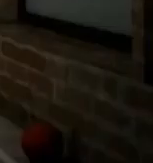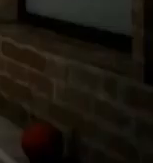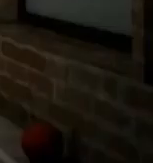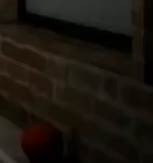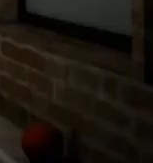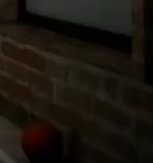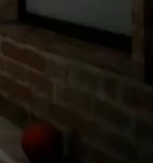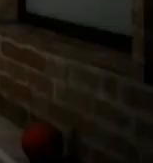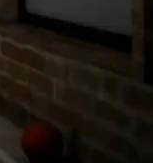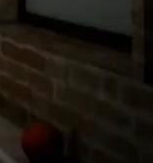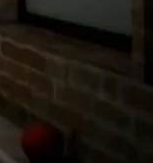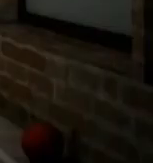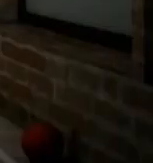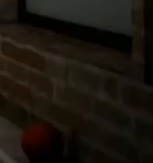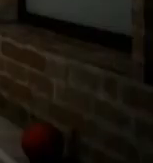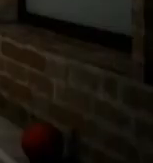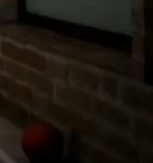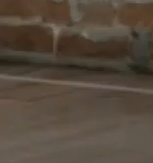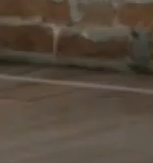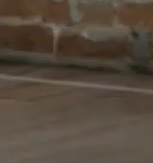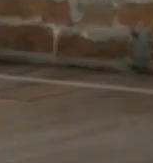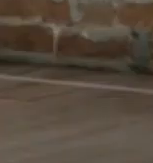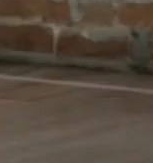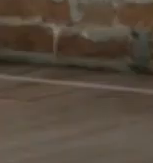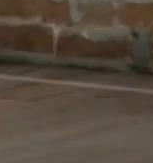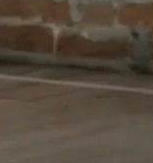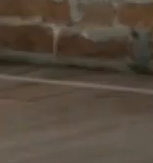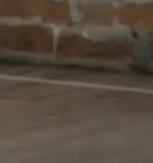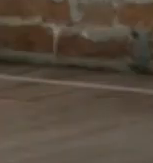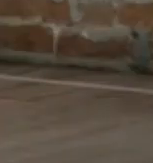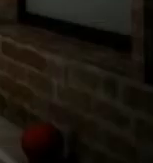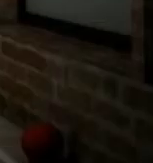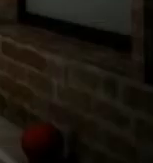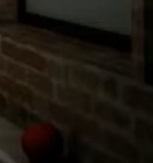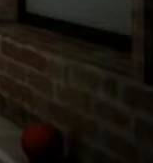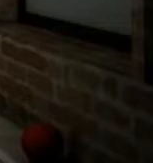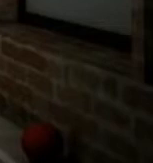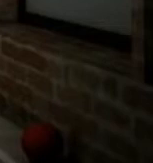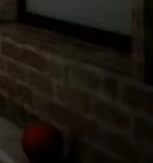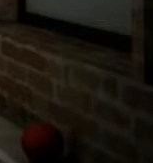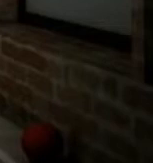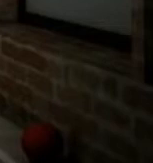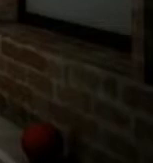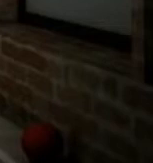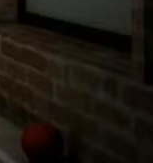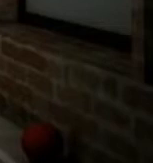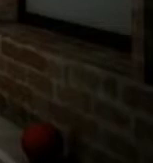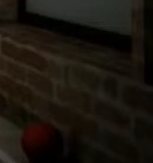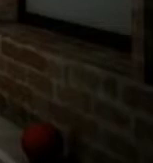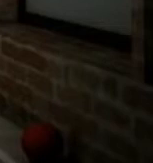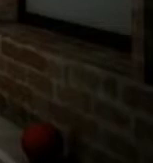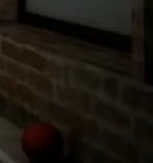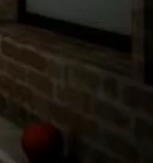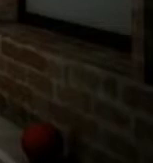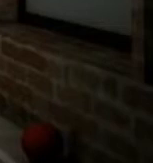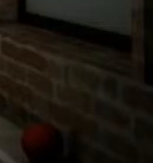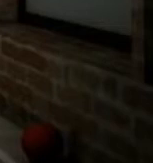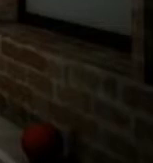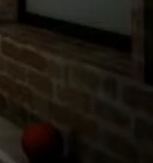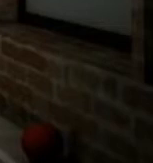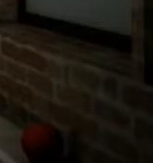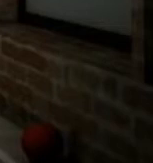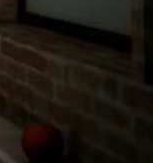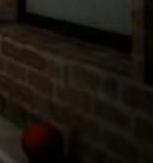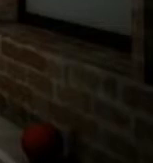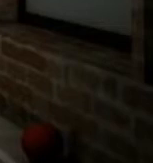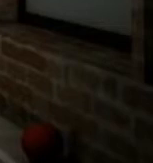Una vez más. Todos vamos a aplaudir. El dos. El dos es muy fácil también. Pon